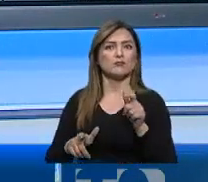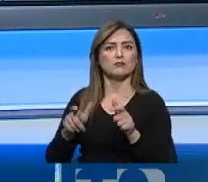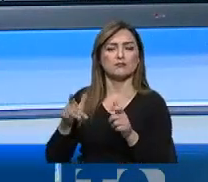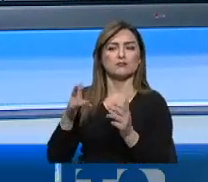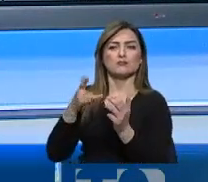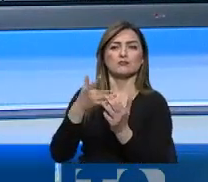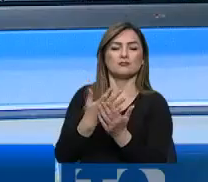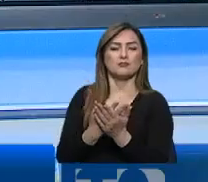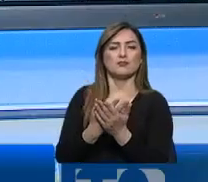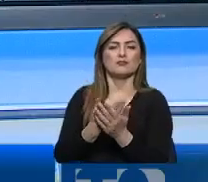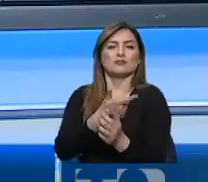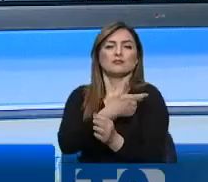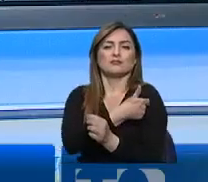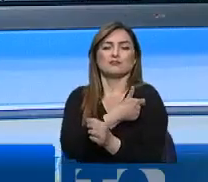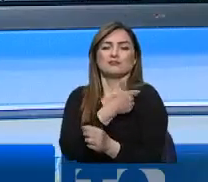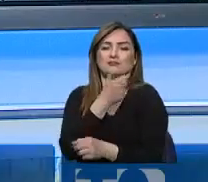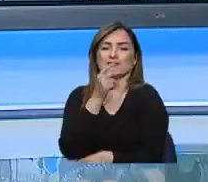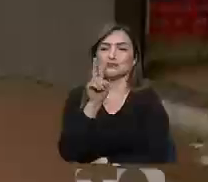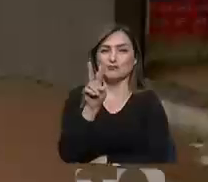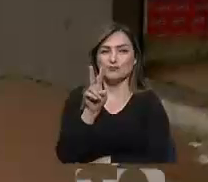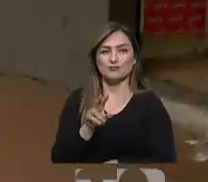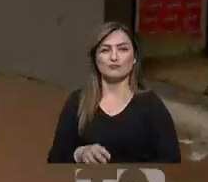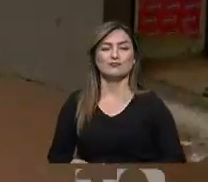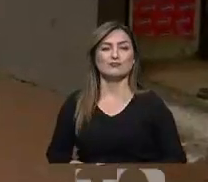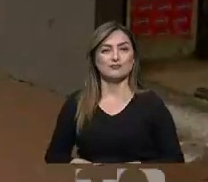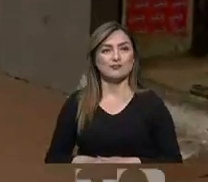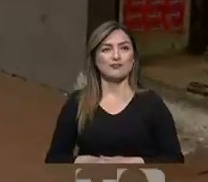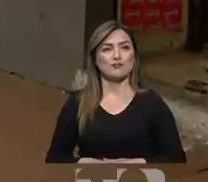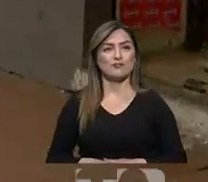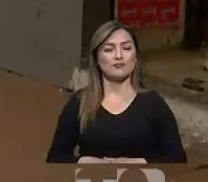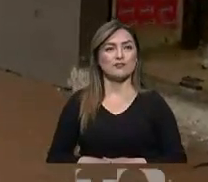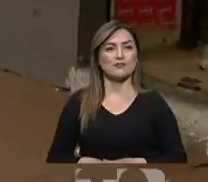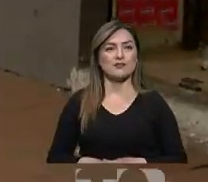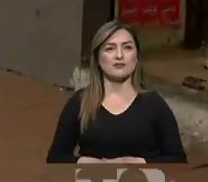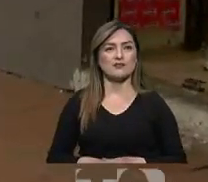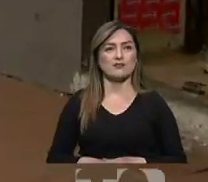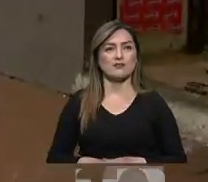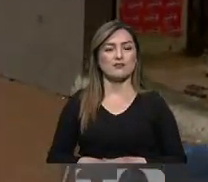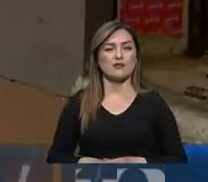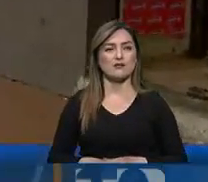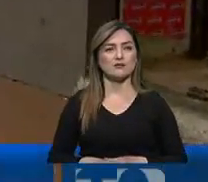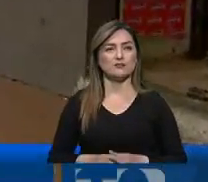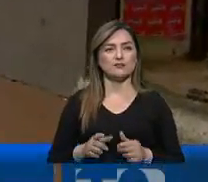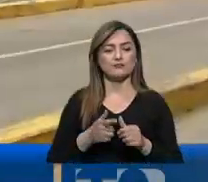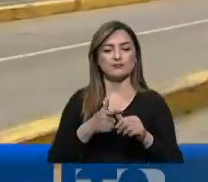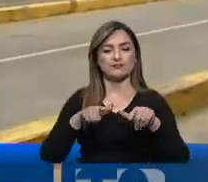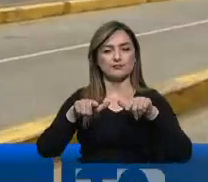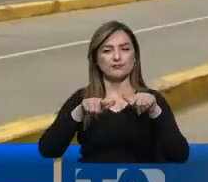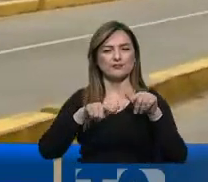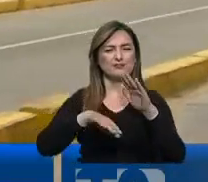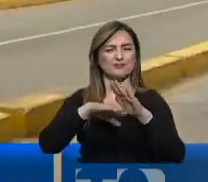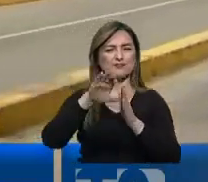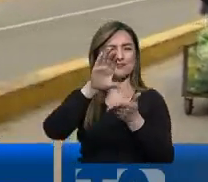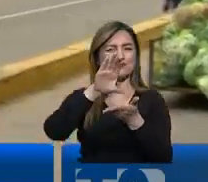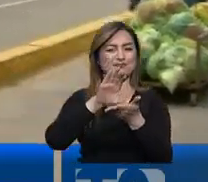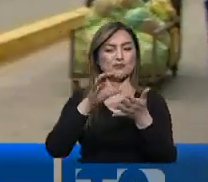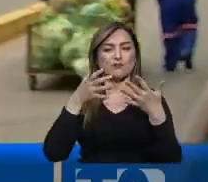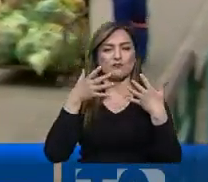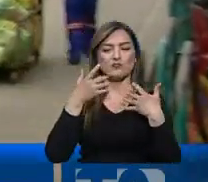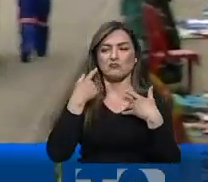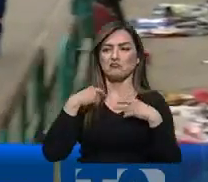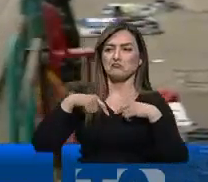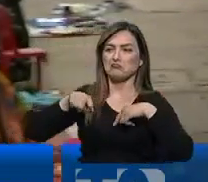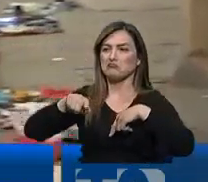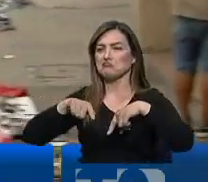acuden a completar su esquema de vacunación. Aún el movimiento es bajo en los principales puntos de la ciudad de Guayaquil,